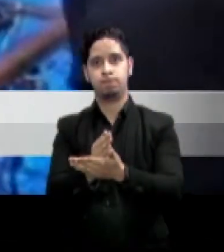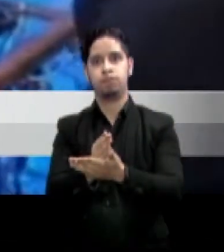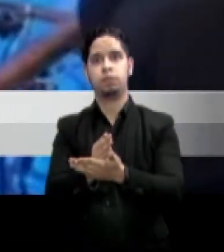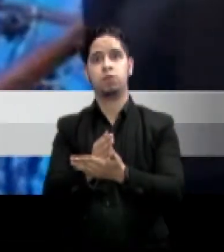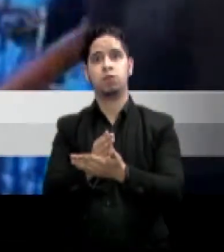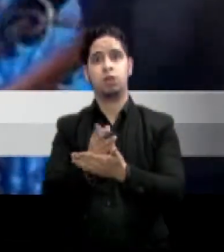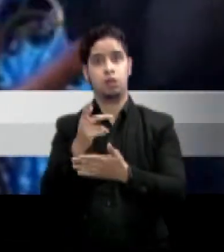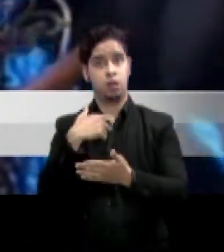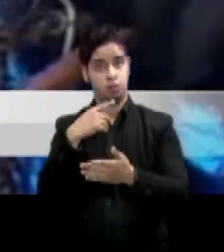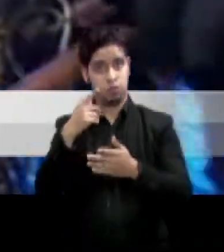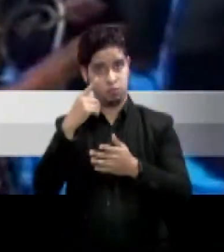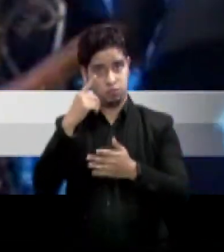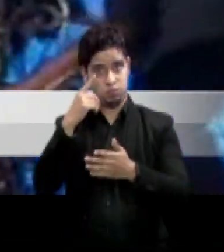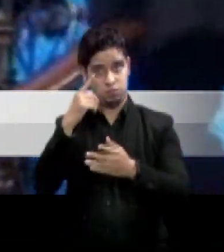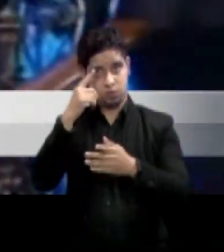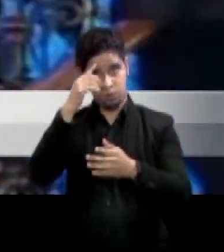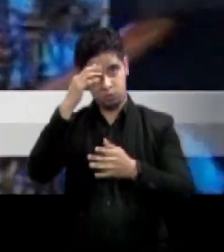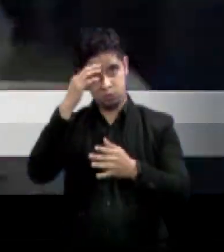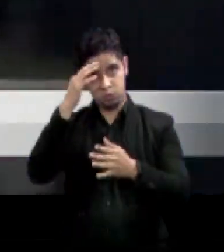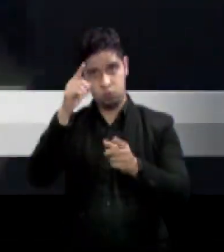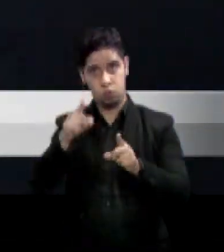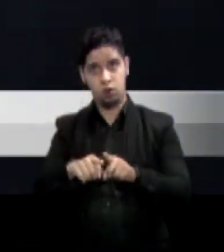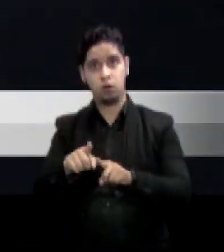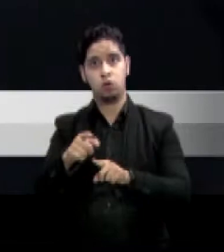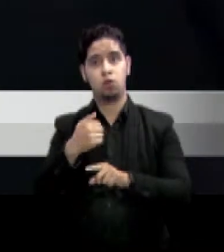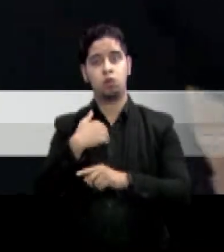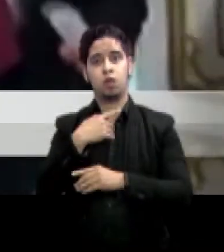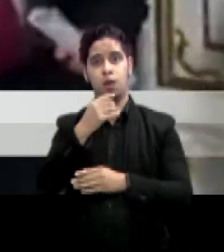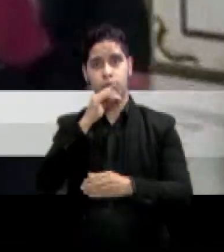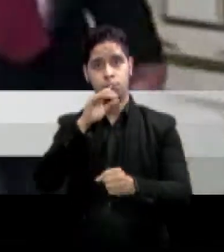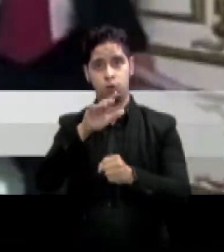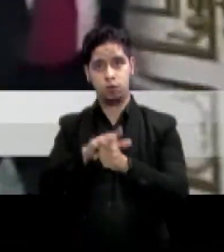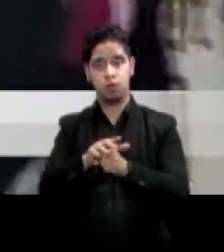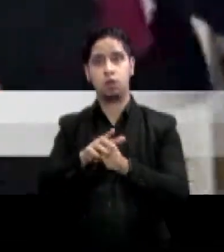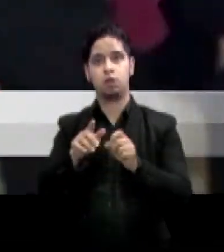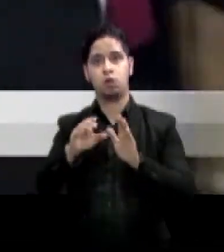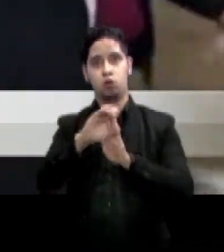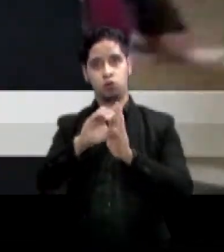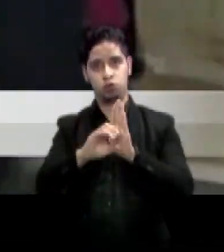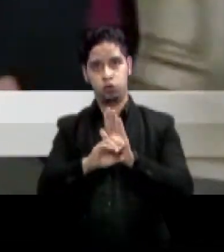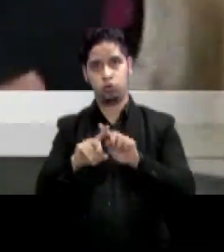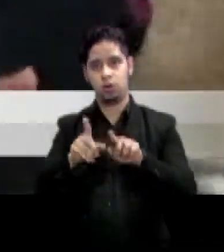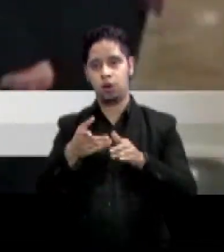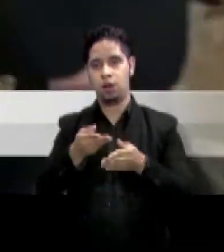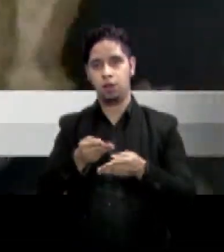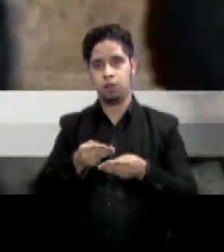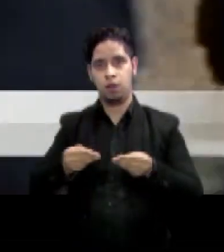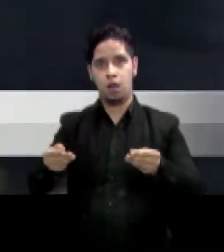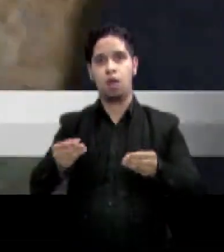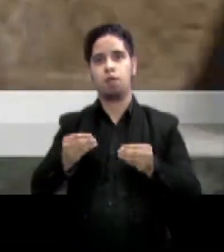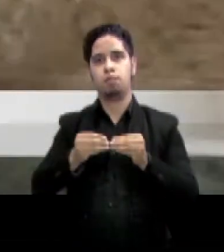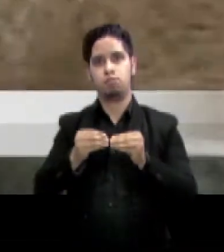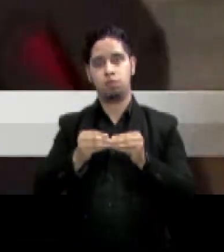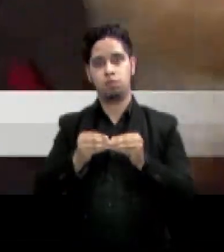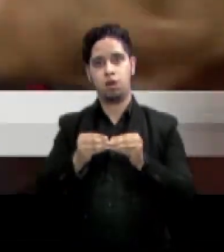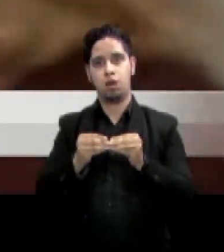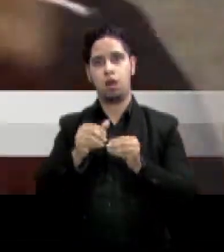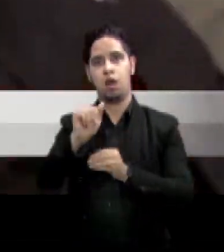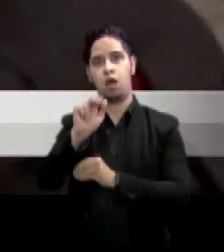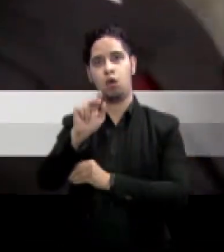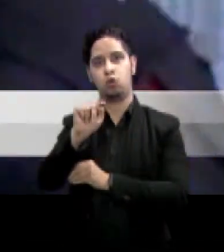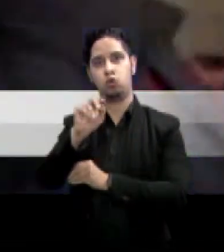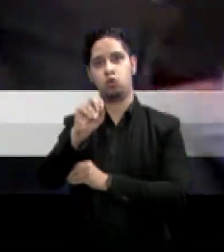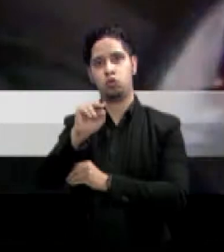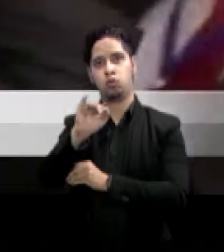puntos incluye una promesa de reforma de la constitución de Ucrania para dar más autonomía a los territorios en manos de los rebeldes y el retiro de